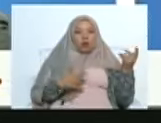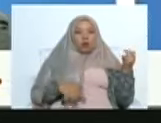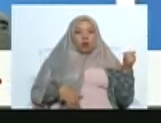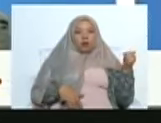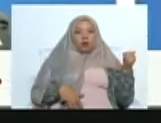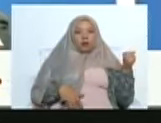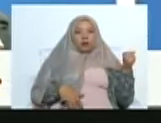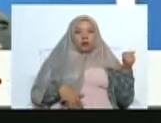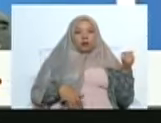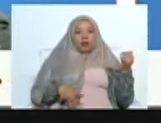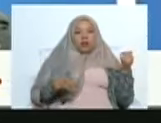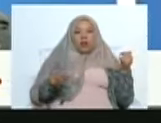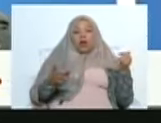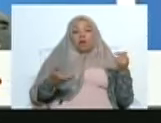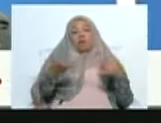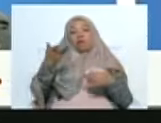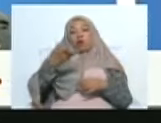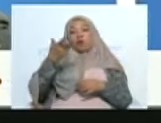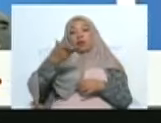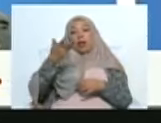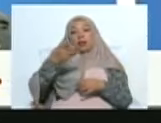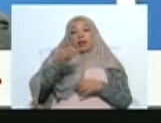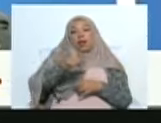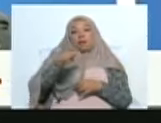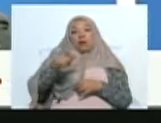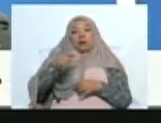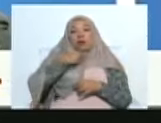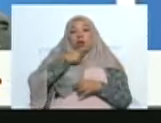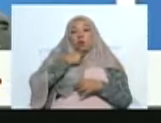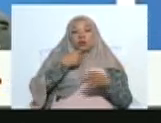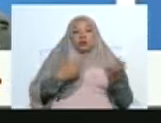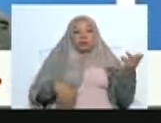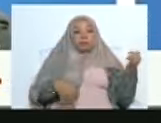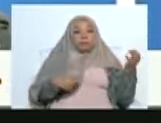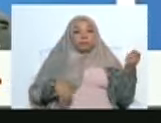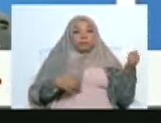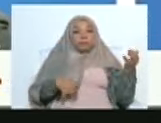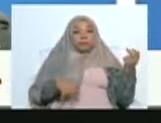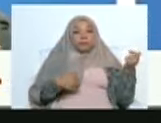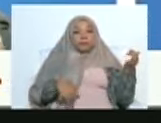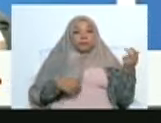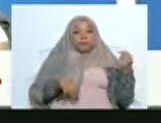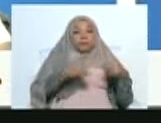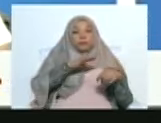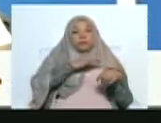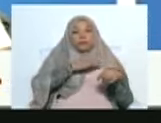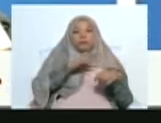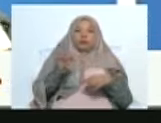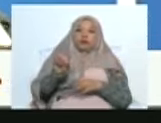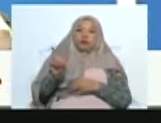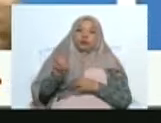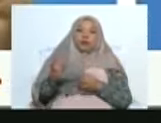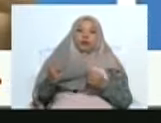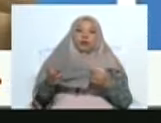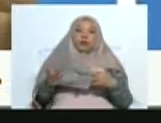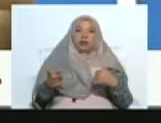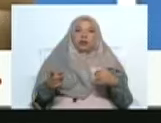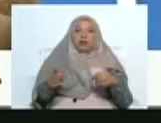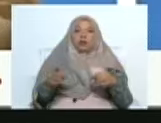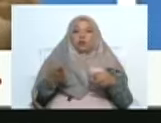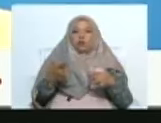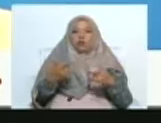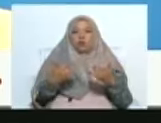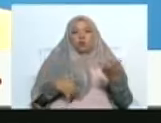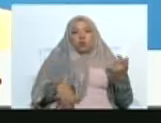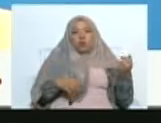no es poca cosa, porque el 4 es definitivamente nuestro instrumento nacional. El 4 es el instrumento que se